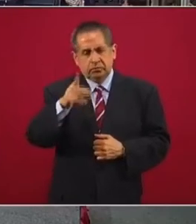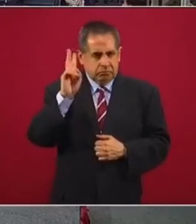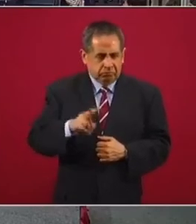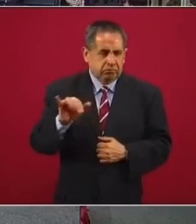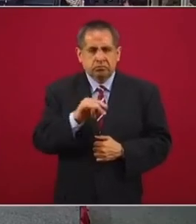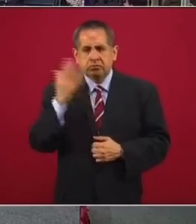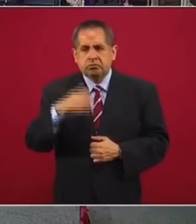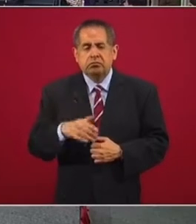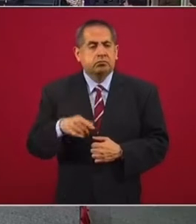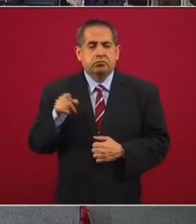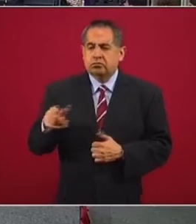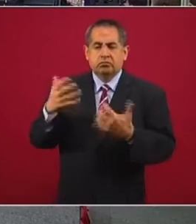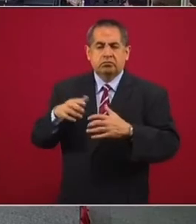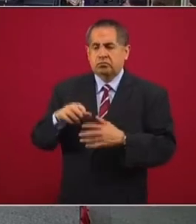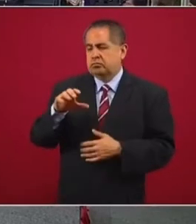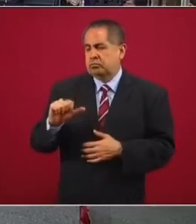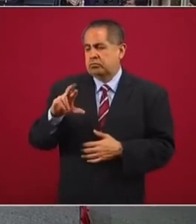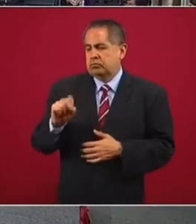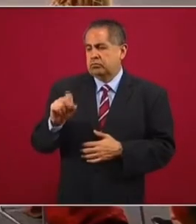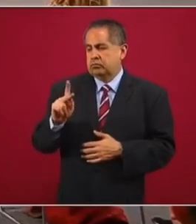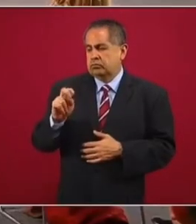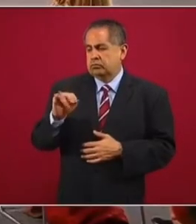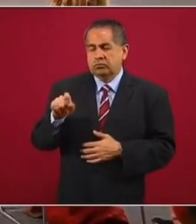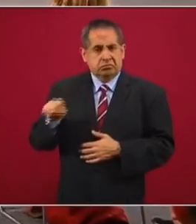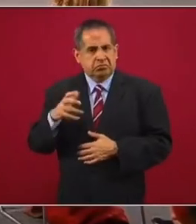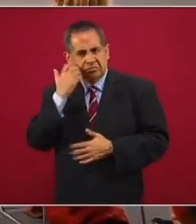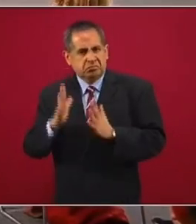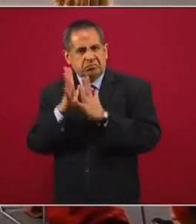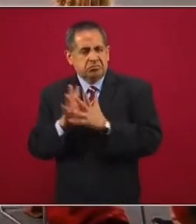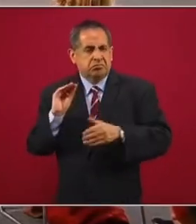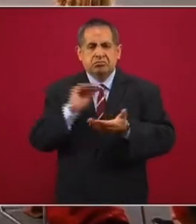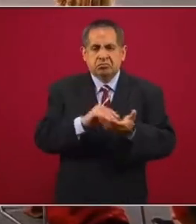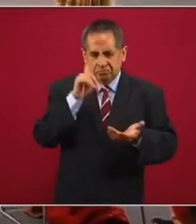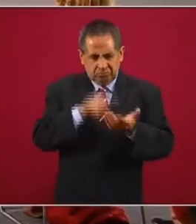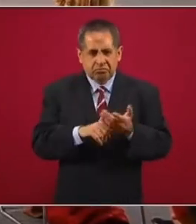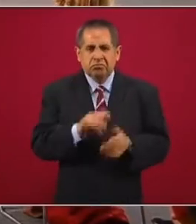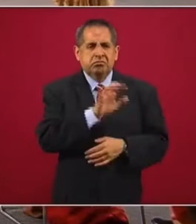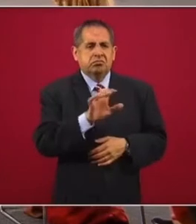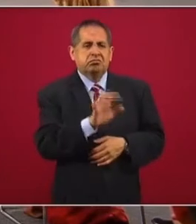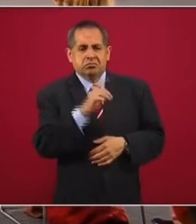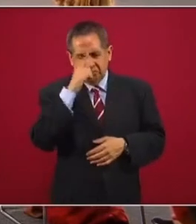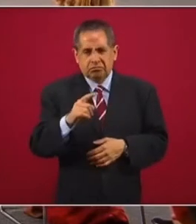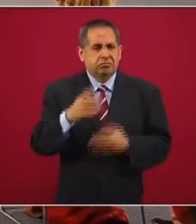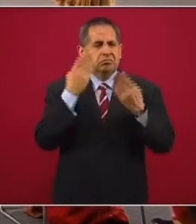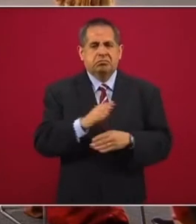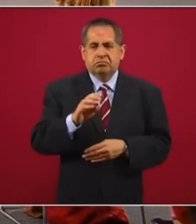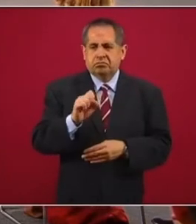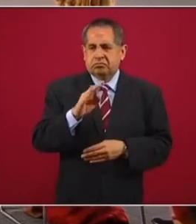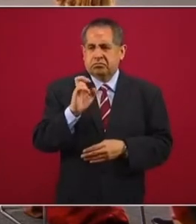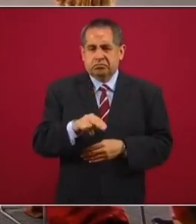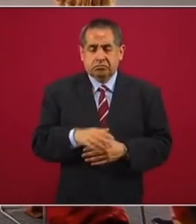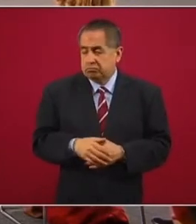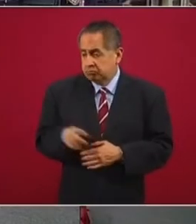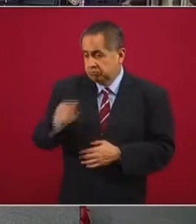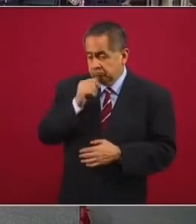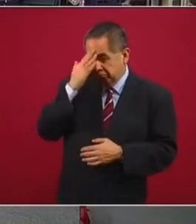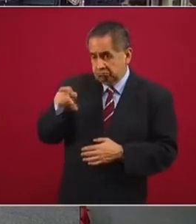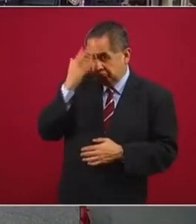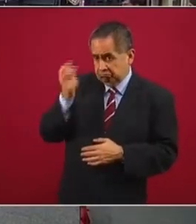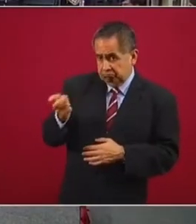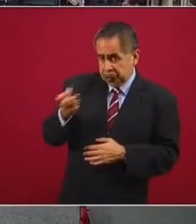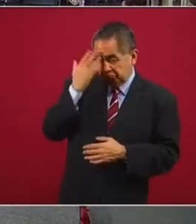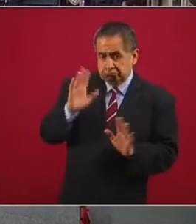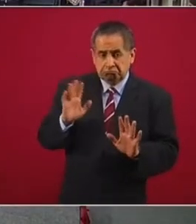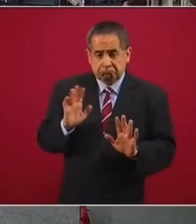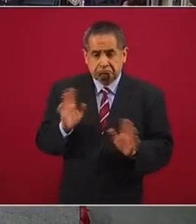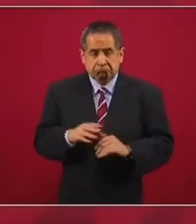¿Es cierto que el empresario Carlos Cabal Peniche está interesado en participar en la instalación de los cajeros automáticos del Banco de Bienestar? No tengo información sobre eso.